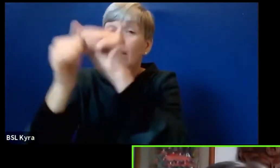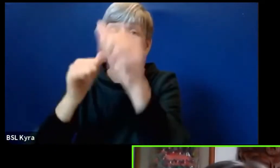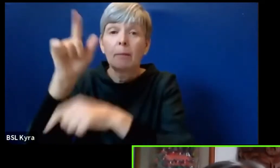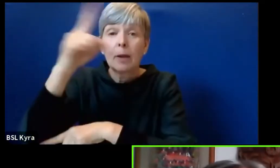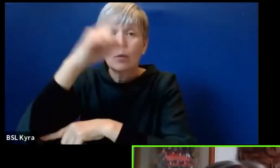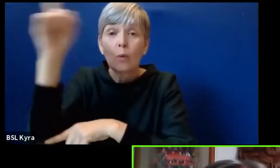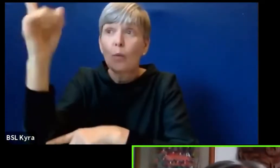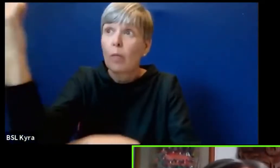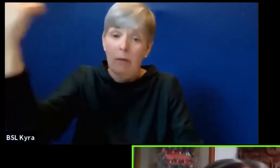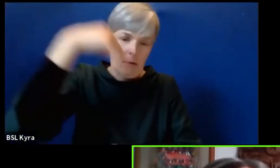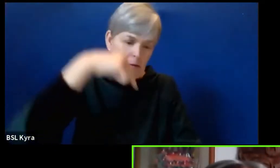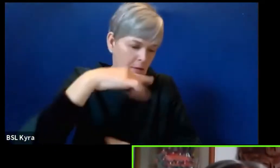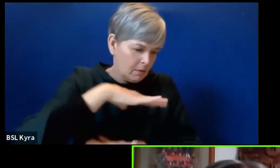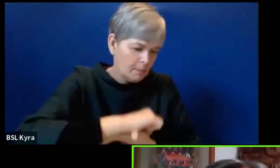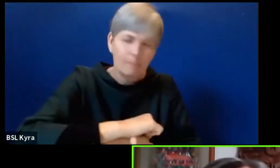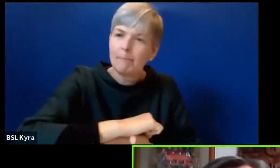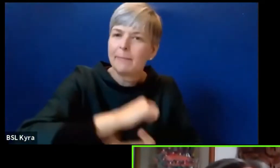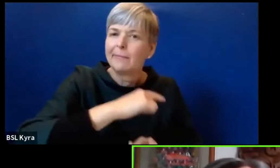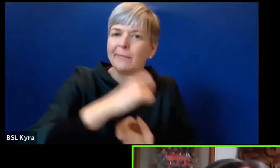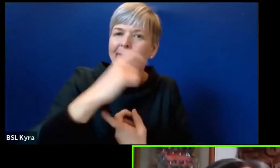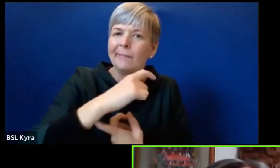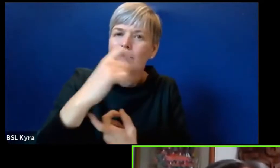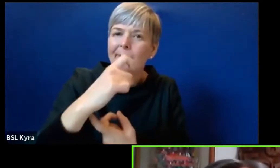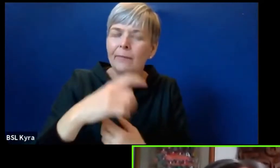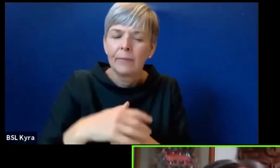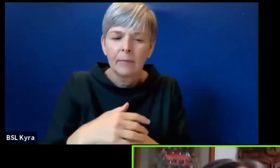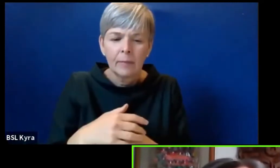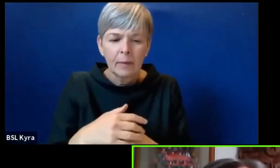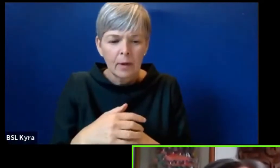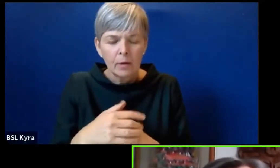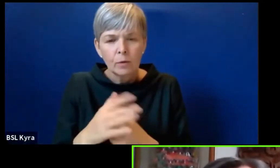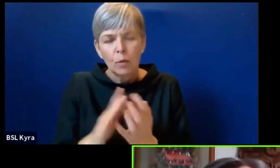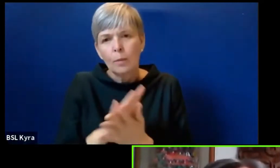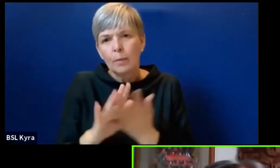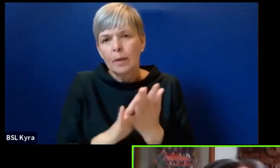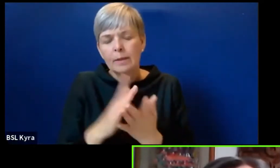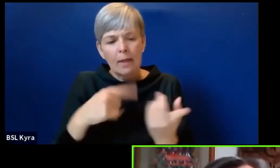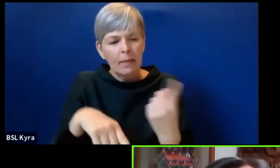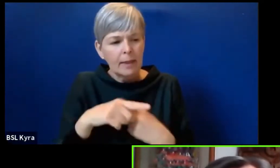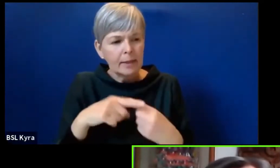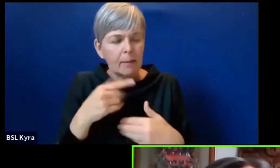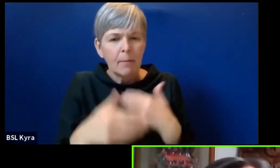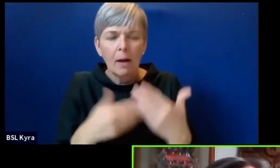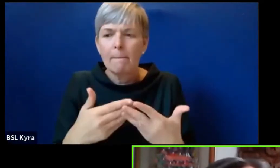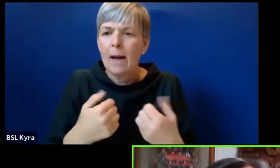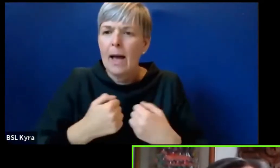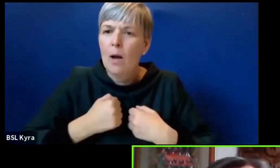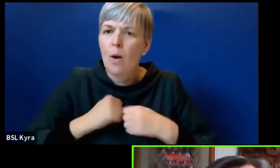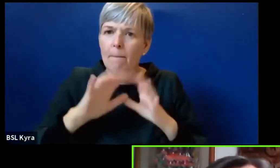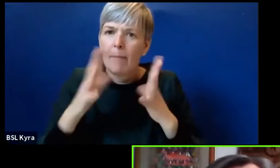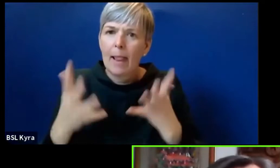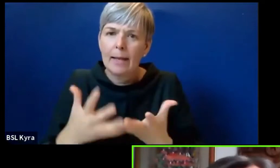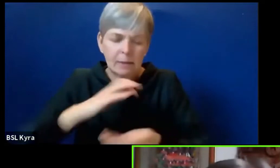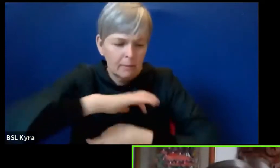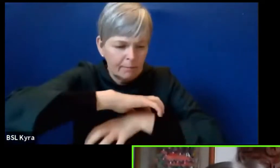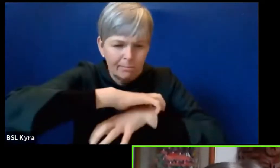nuevas dependencias. Hoy día se amplían los ámbitos en que actúan los tratados de libre comercio,